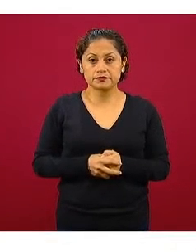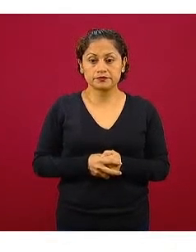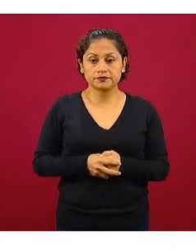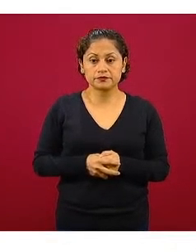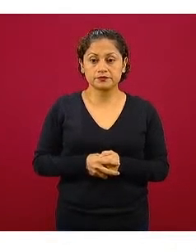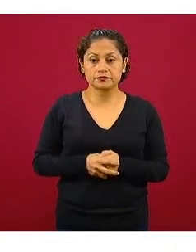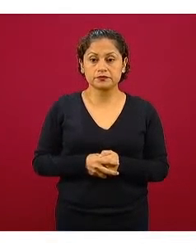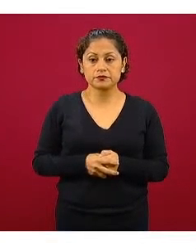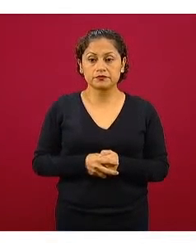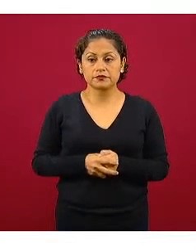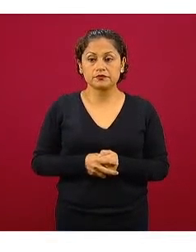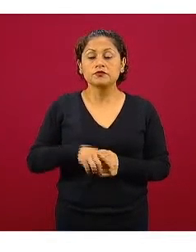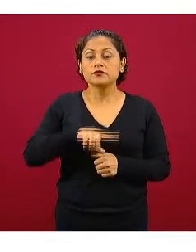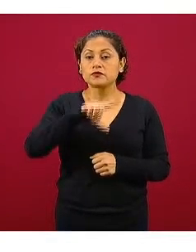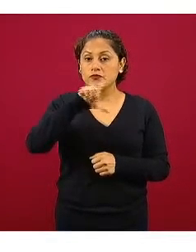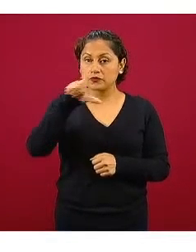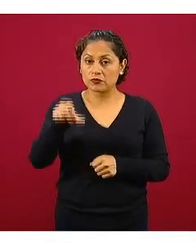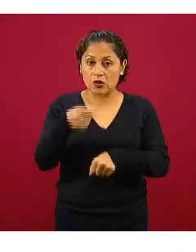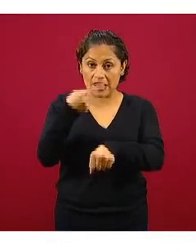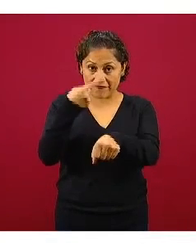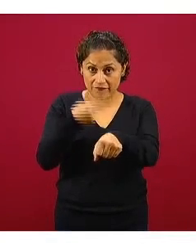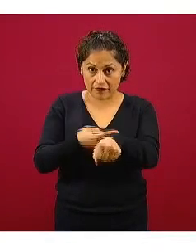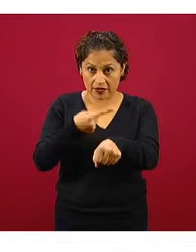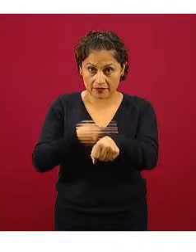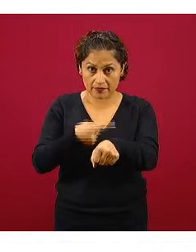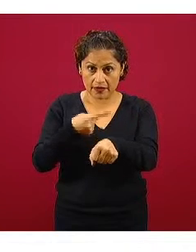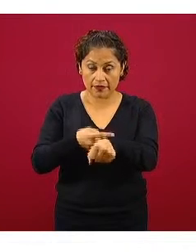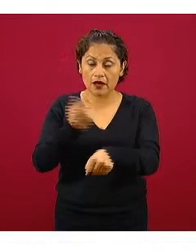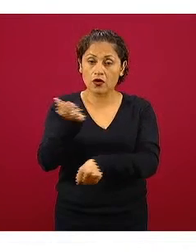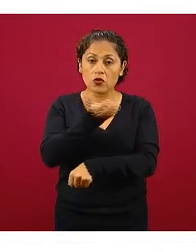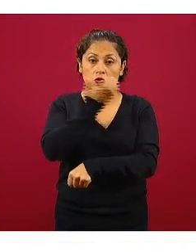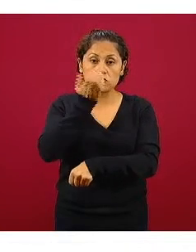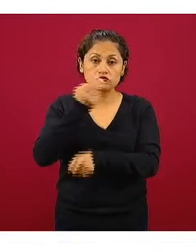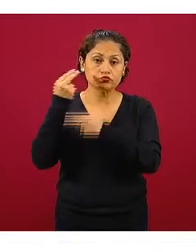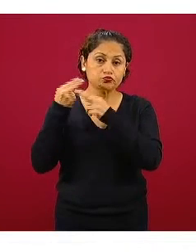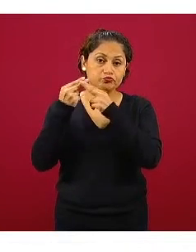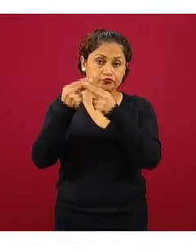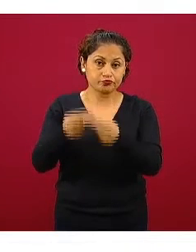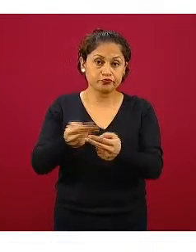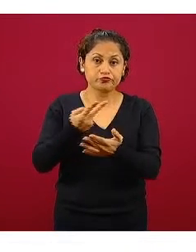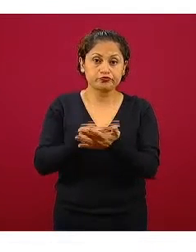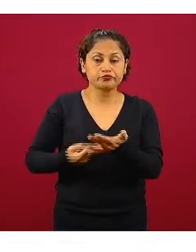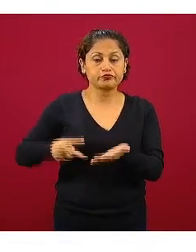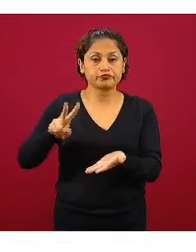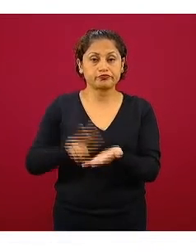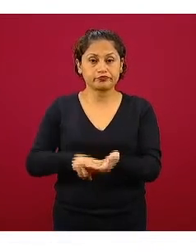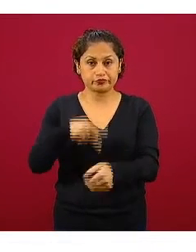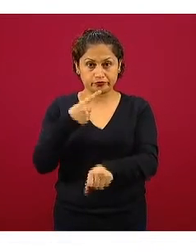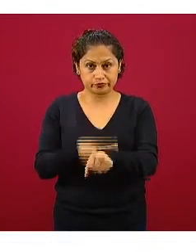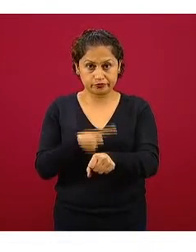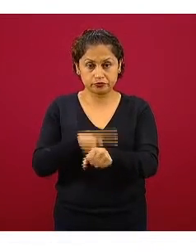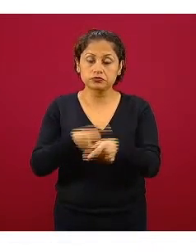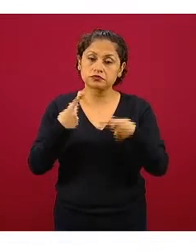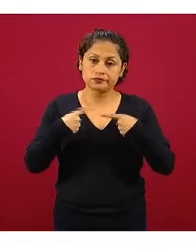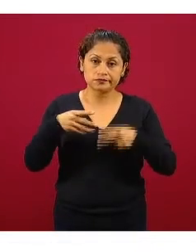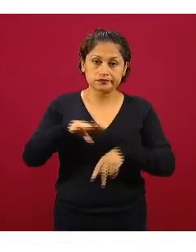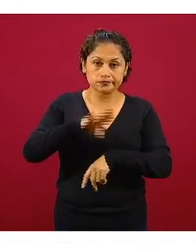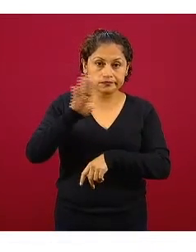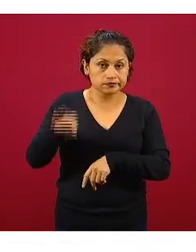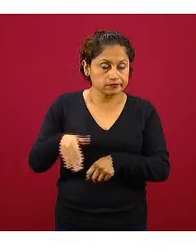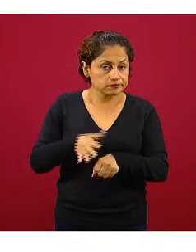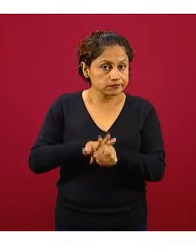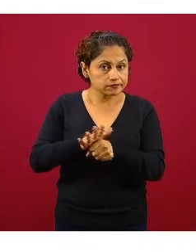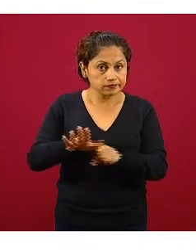cuando vemos específicamente las condiciones de salud frecuentes en las personas que han perdido la vida podemos